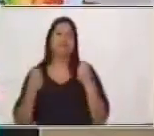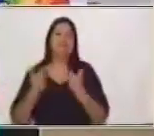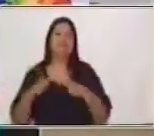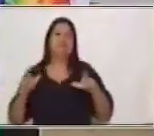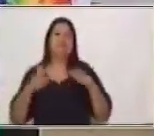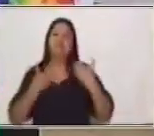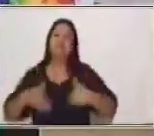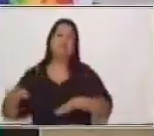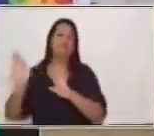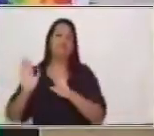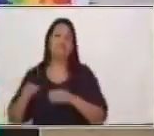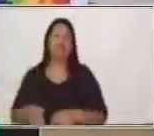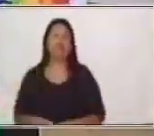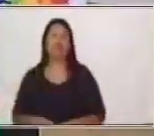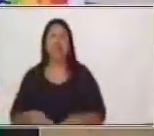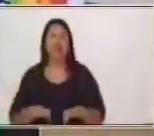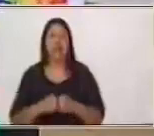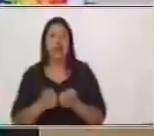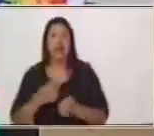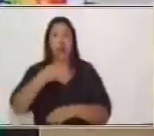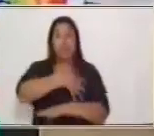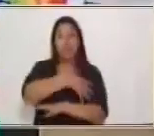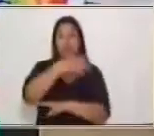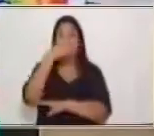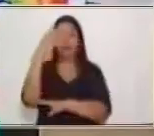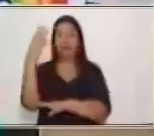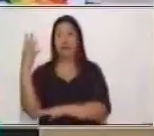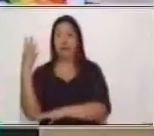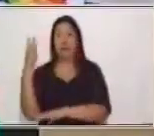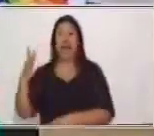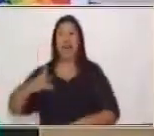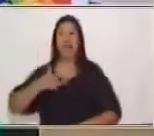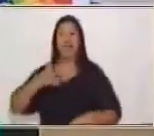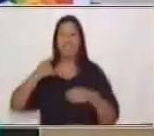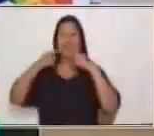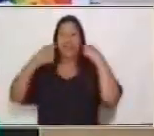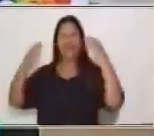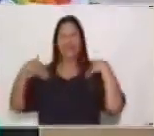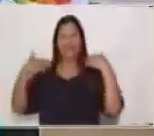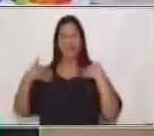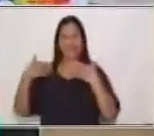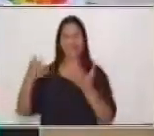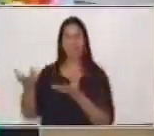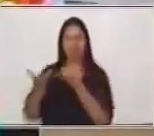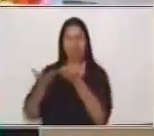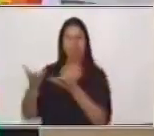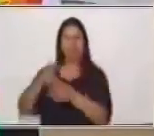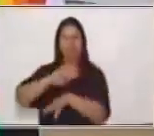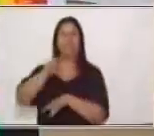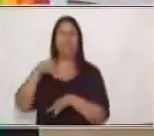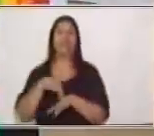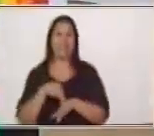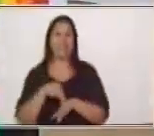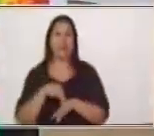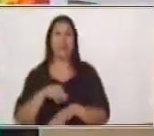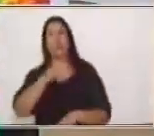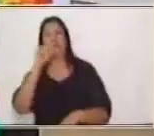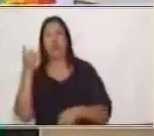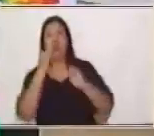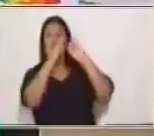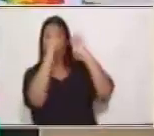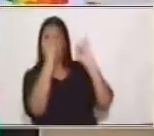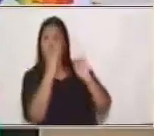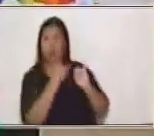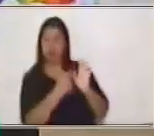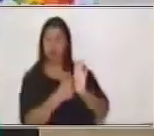también nos puede transmitir esa sensación de alegría y de compartir en la naturaleza. Aquí tenemos esta otra imagen de un